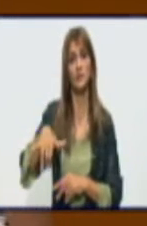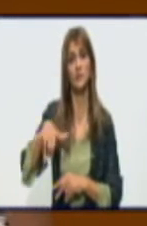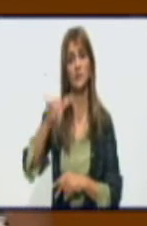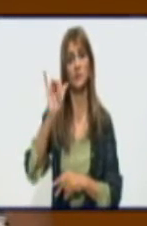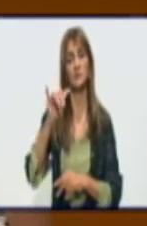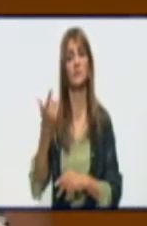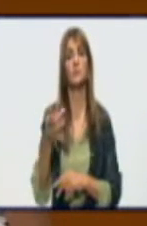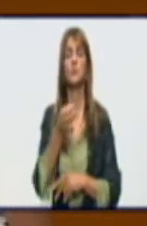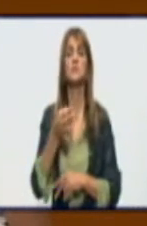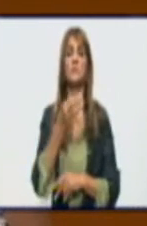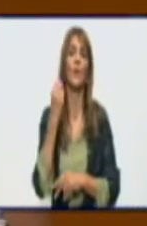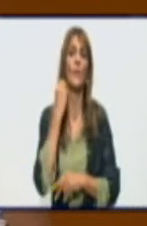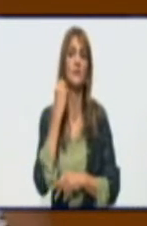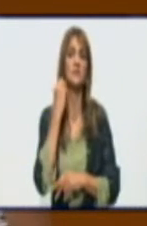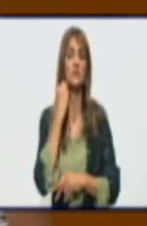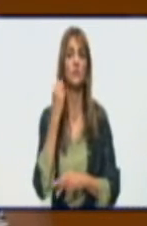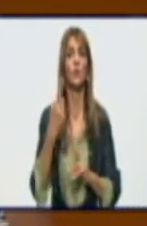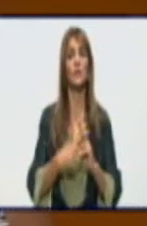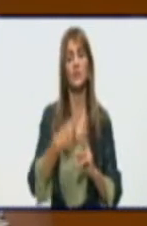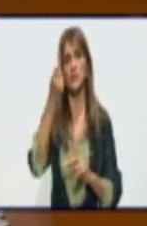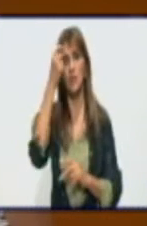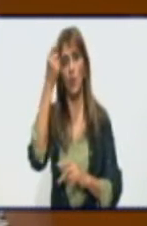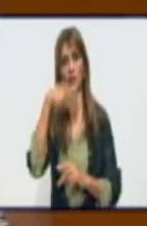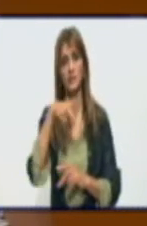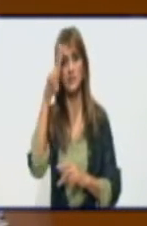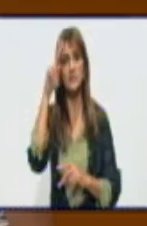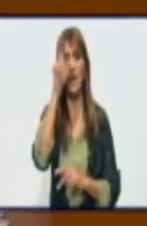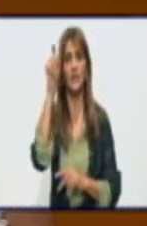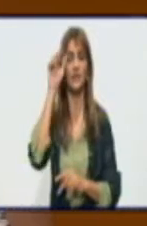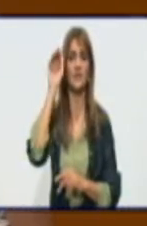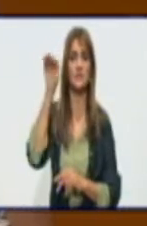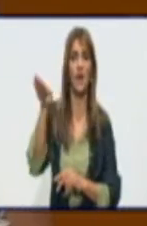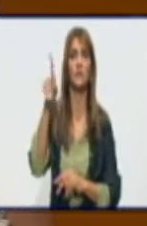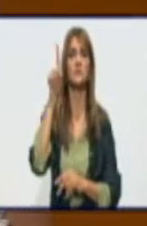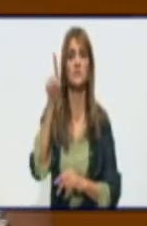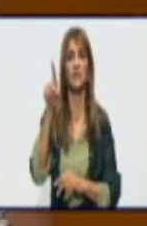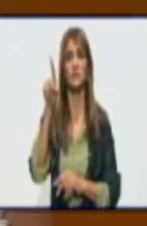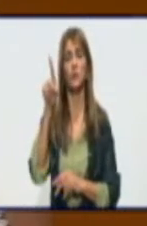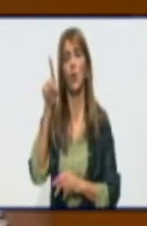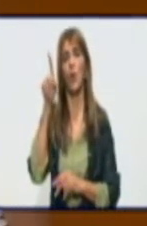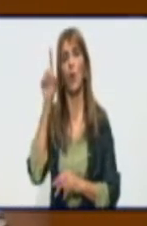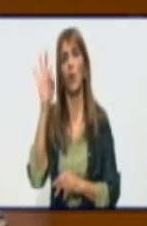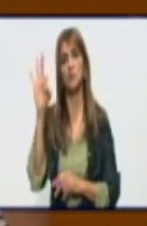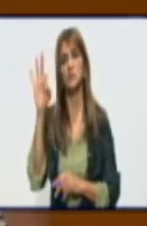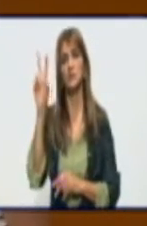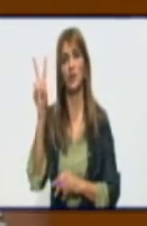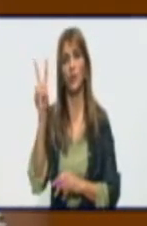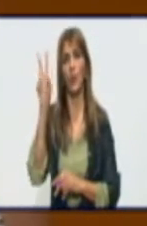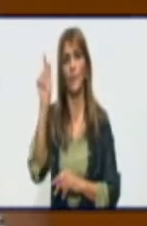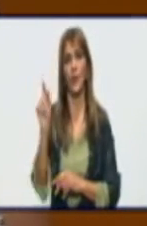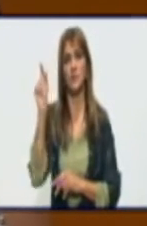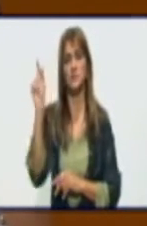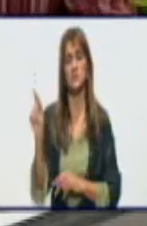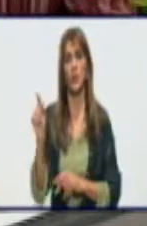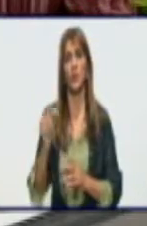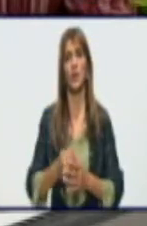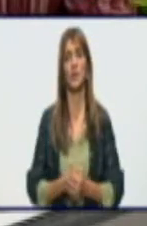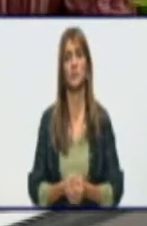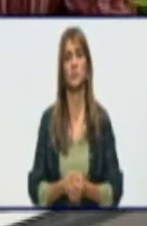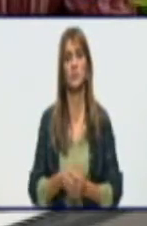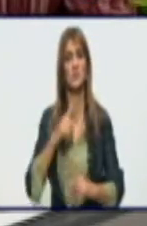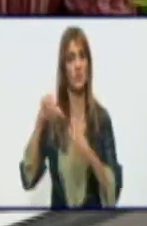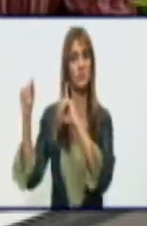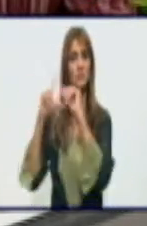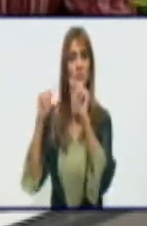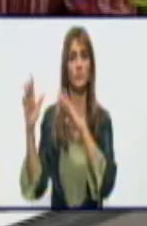Manzanillo. Hay que decir que se ingresaron 182 personas, disculpen, y se produjeron un mayor número de altas,